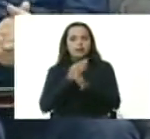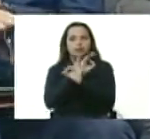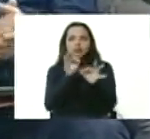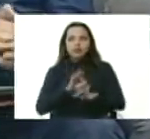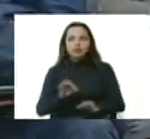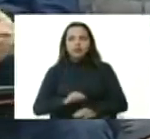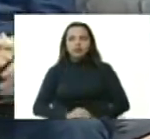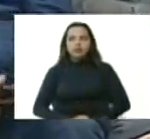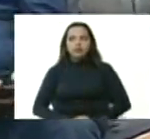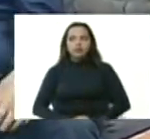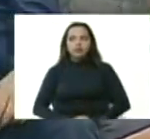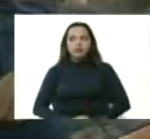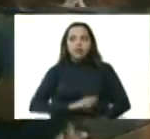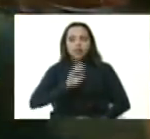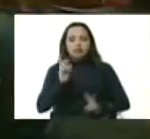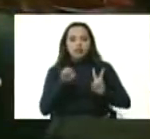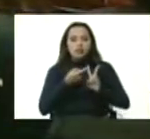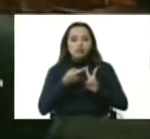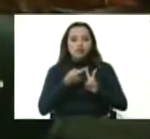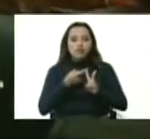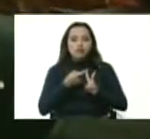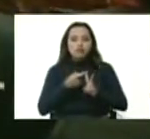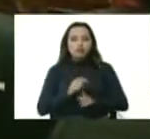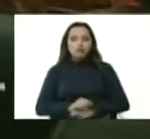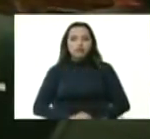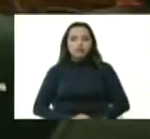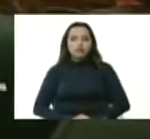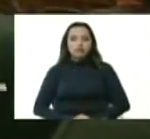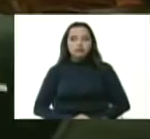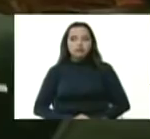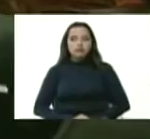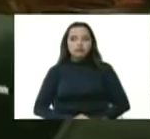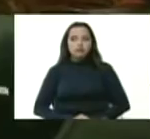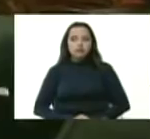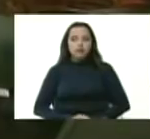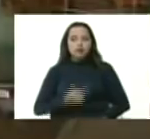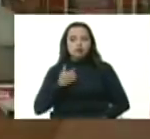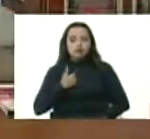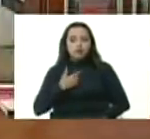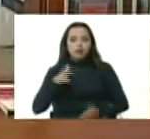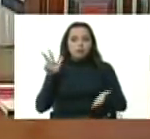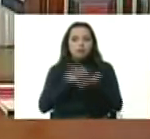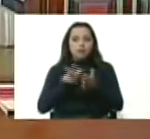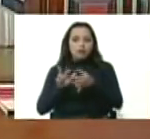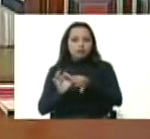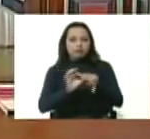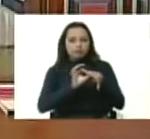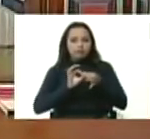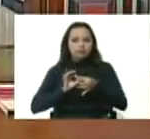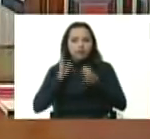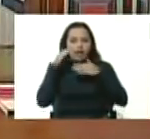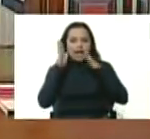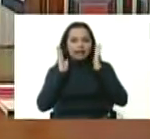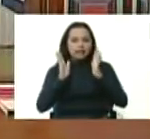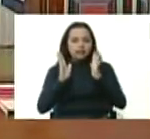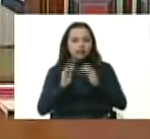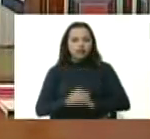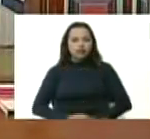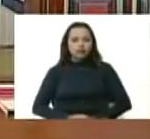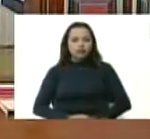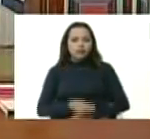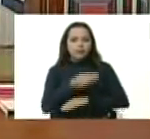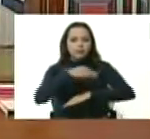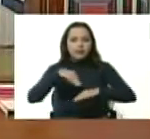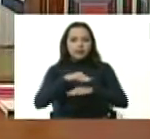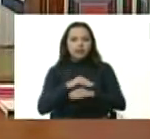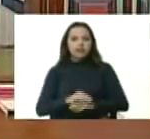y en segundo lugar voy a aprobar la fusión oído ministras oído